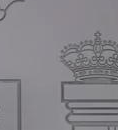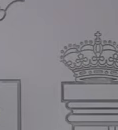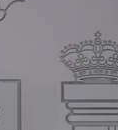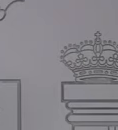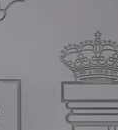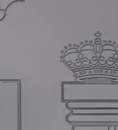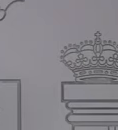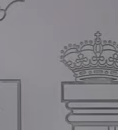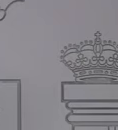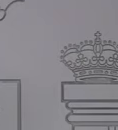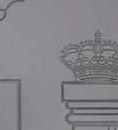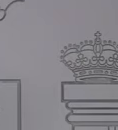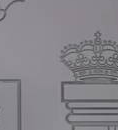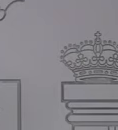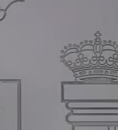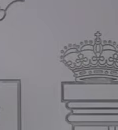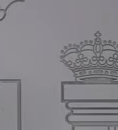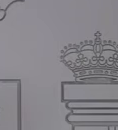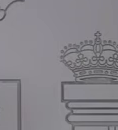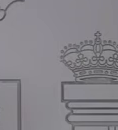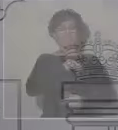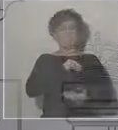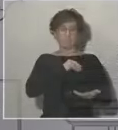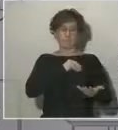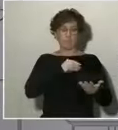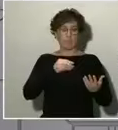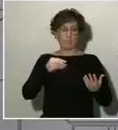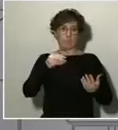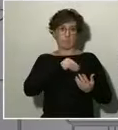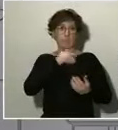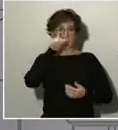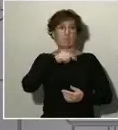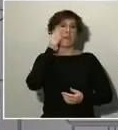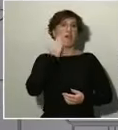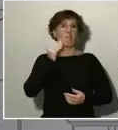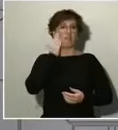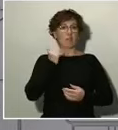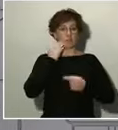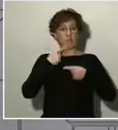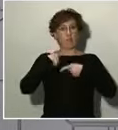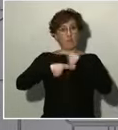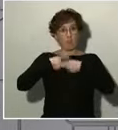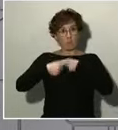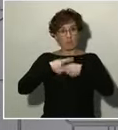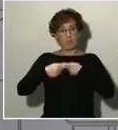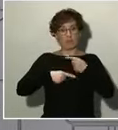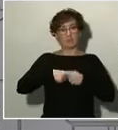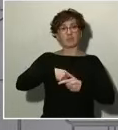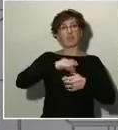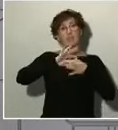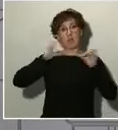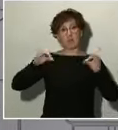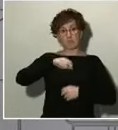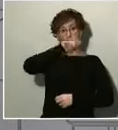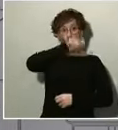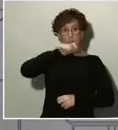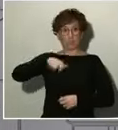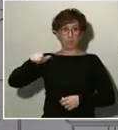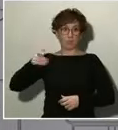y nuestro afecto a sus familiares y a los amigos de las personas fallecidas por la pandemia del coronavirus.